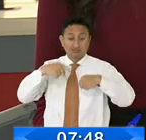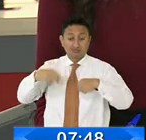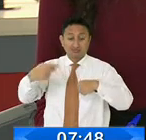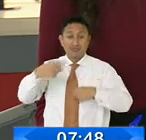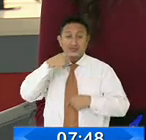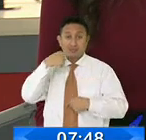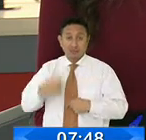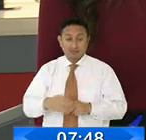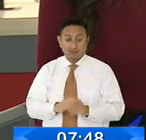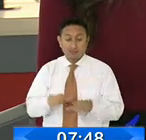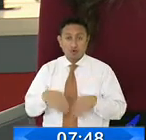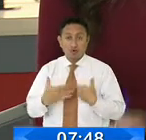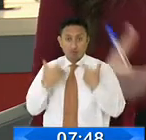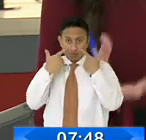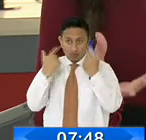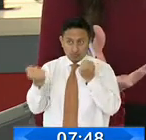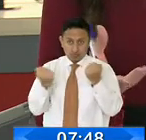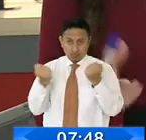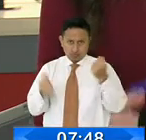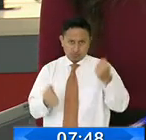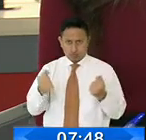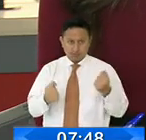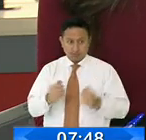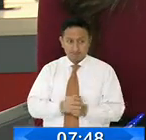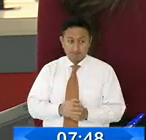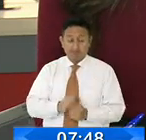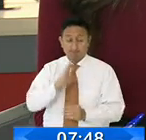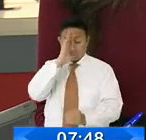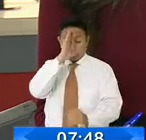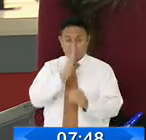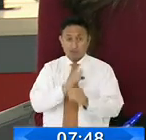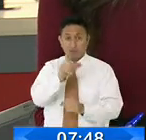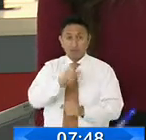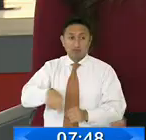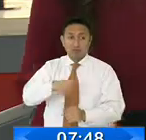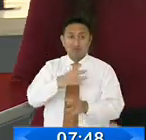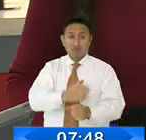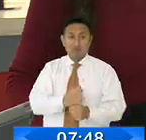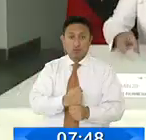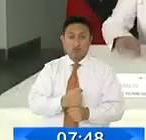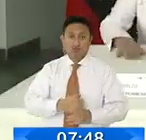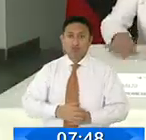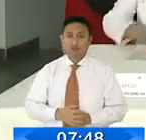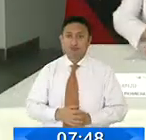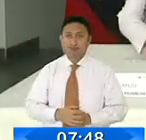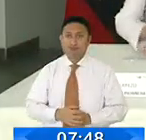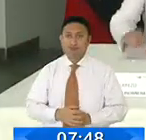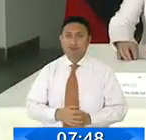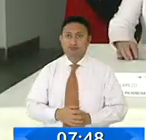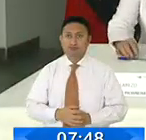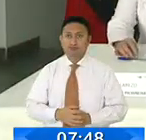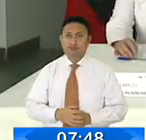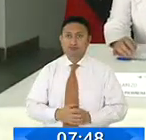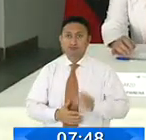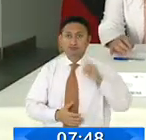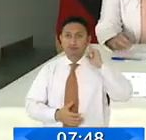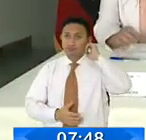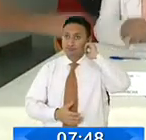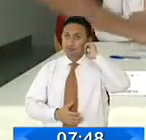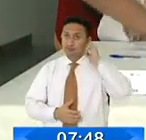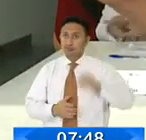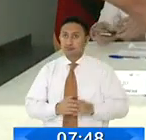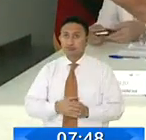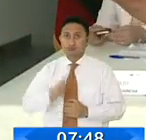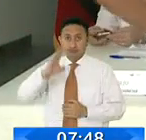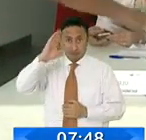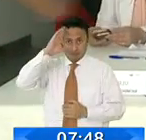a través de patrullajes y operativos. El objetivo es abalguardar la seguridad de la ciudadanía. La Policía Nacional alista